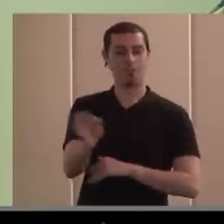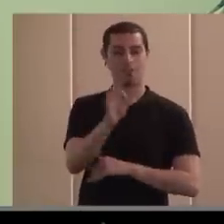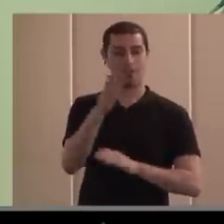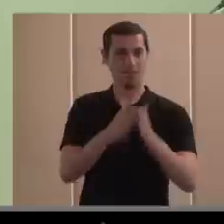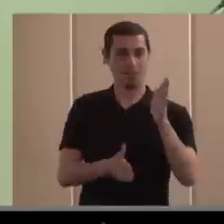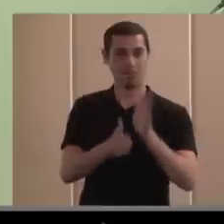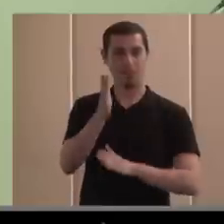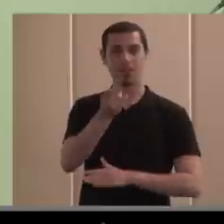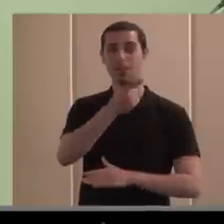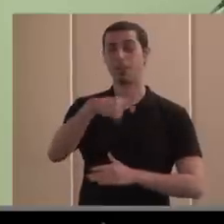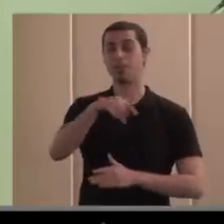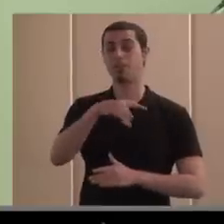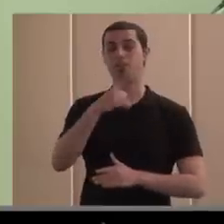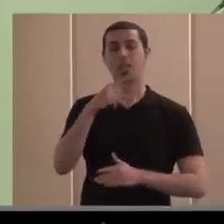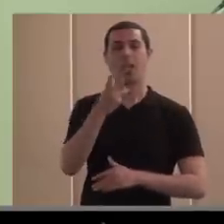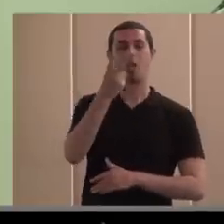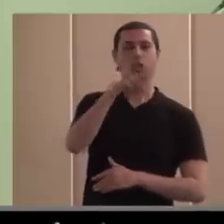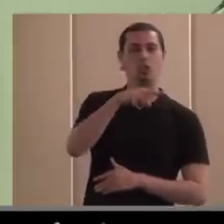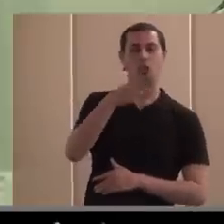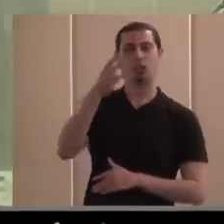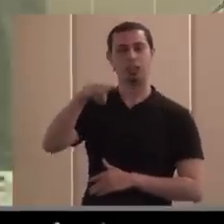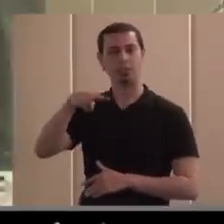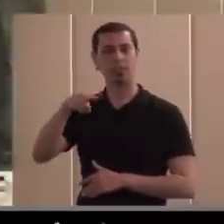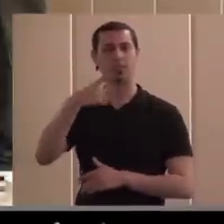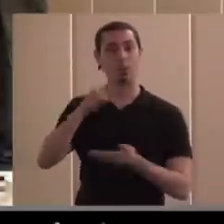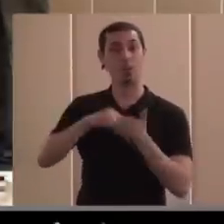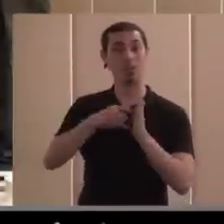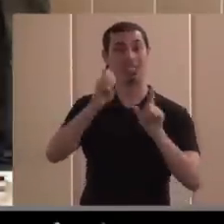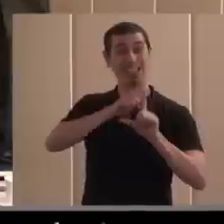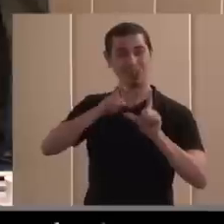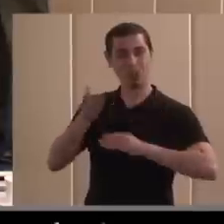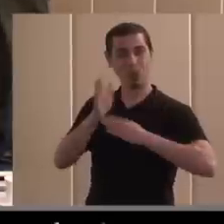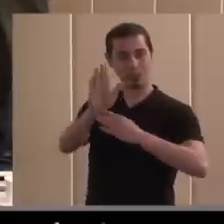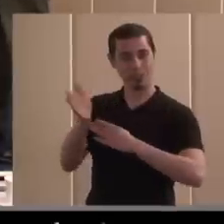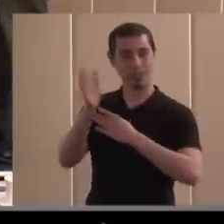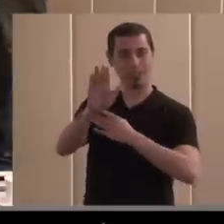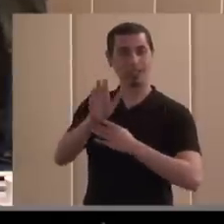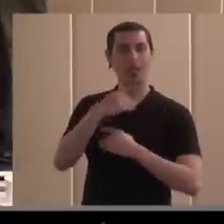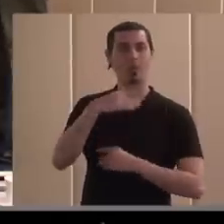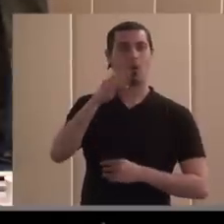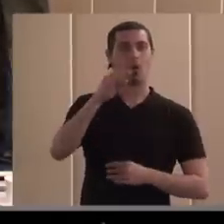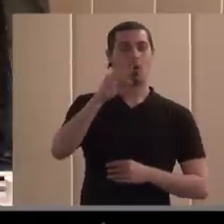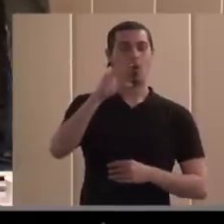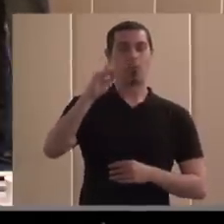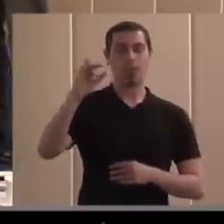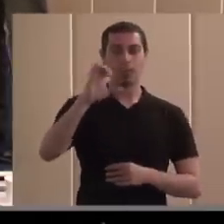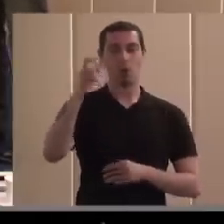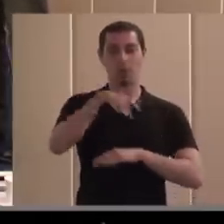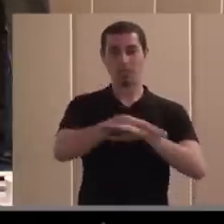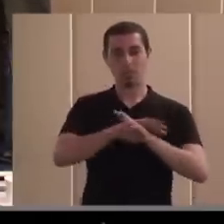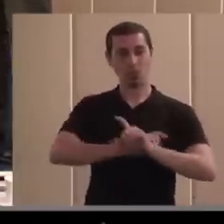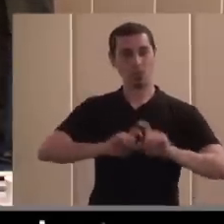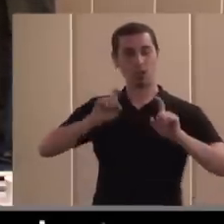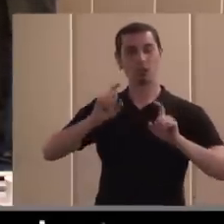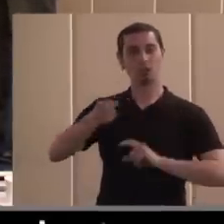periódicamente pues aproximadamente cada dos o tres meses se presentan los proyectos estadísticos que va a abordar el INE o va a abordar el Ministerio de Educación y tal con lo cual